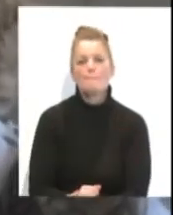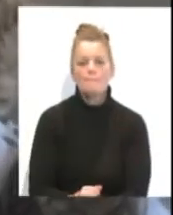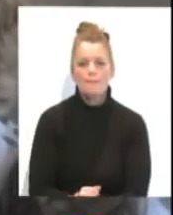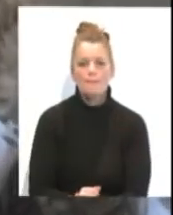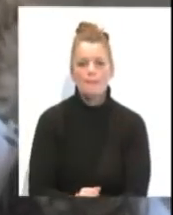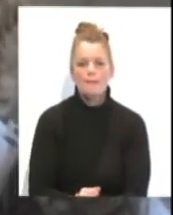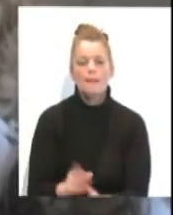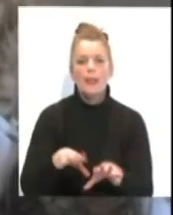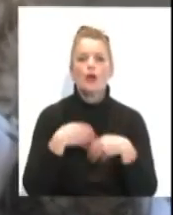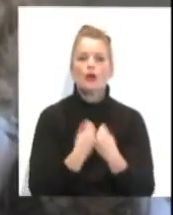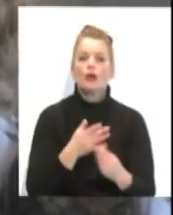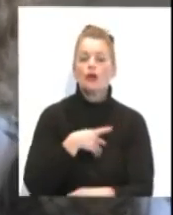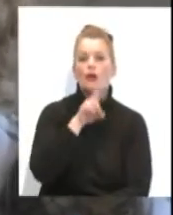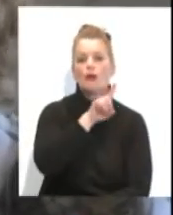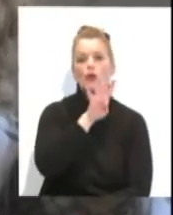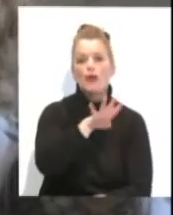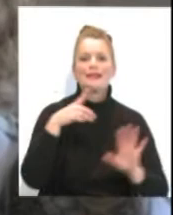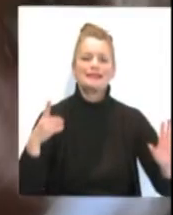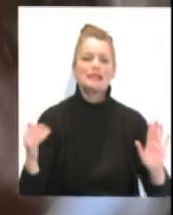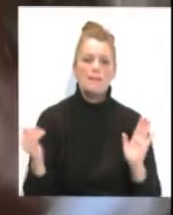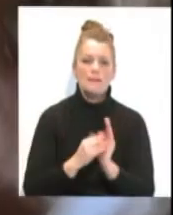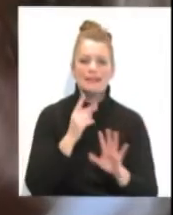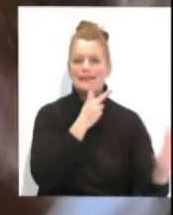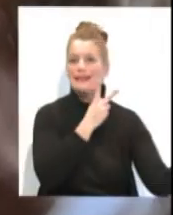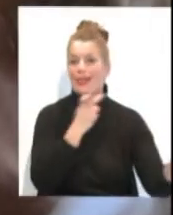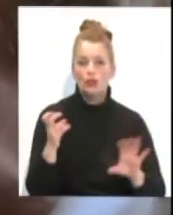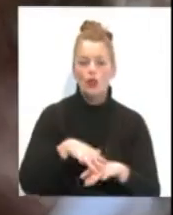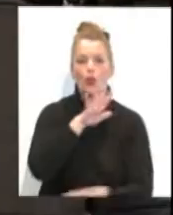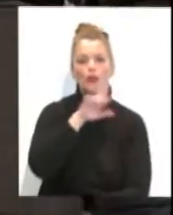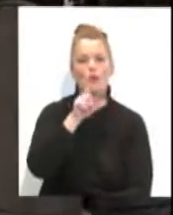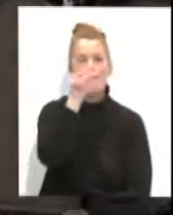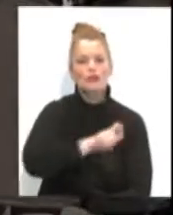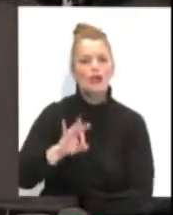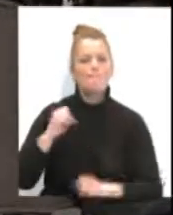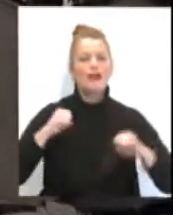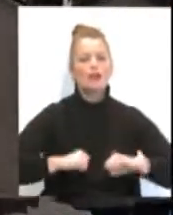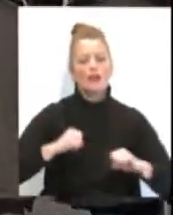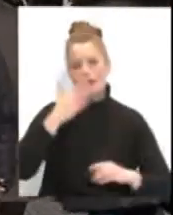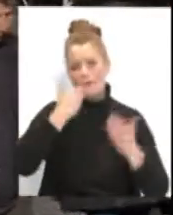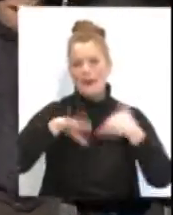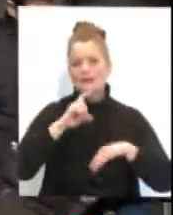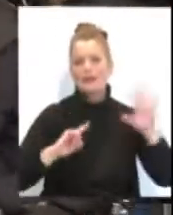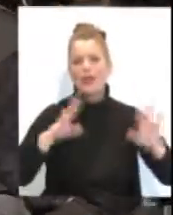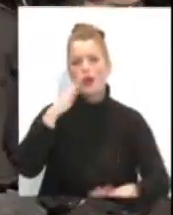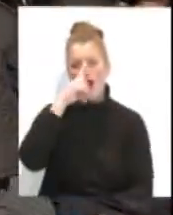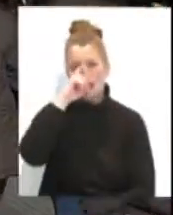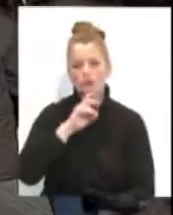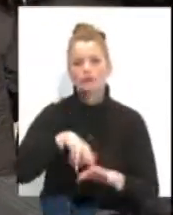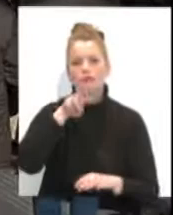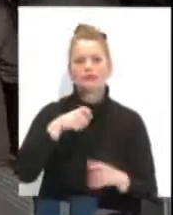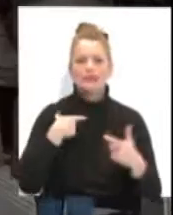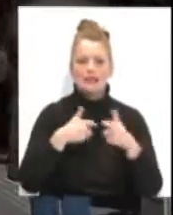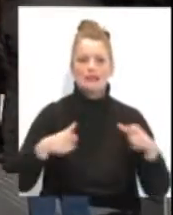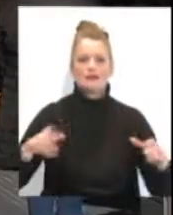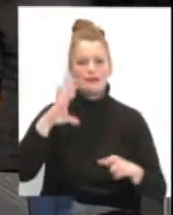Un total de 146.751 personas mayores de 65 años son titulares de